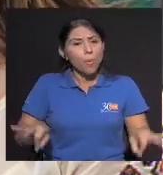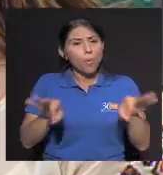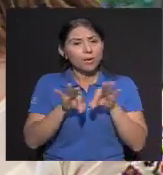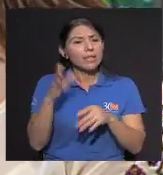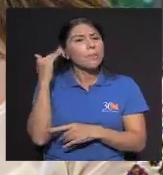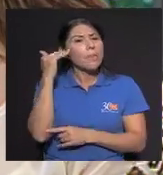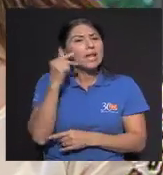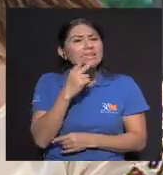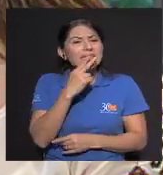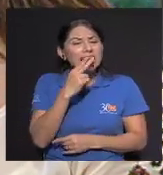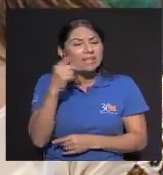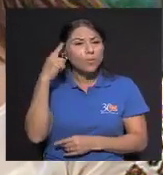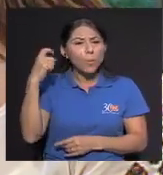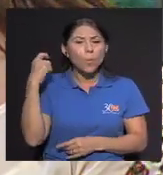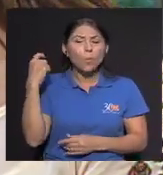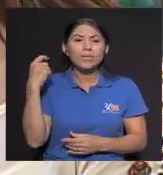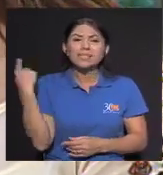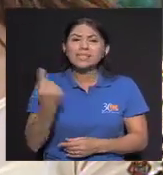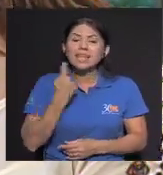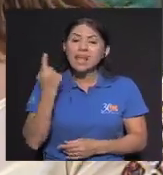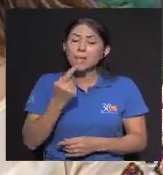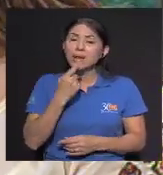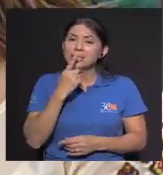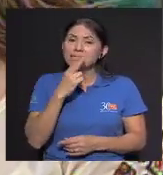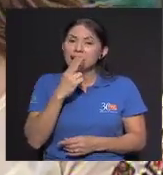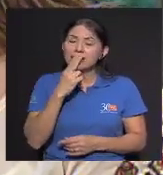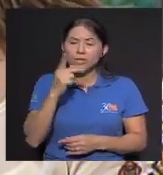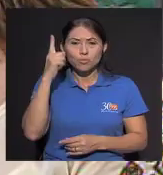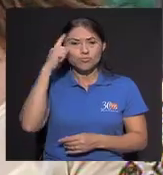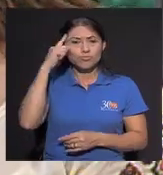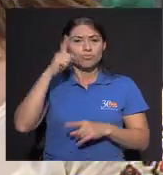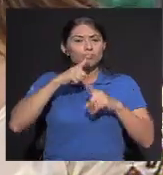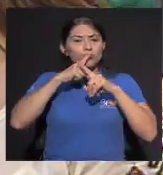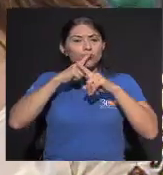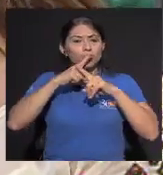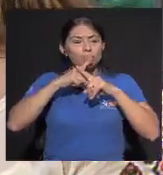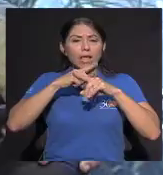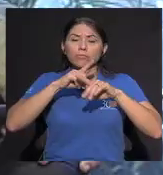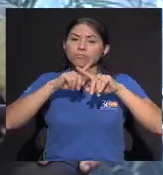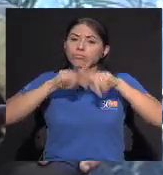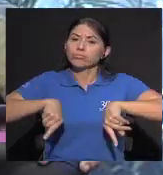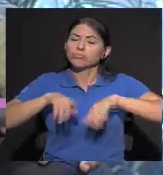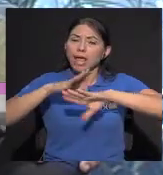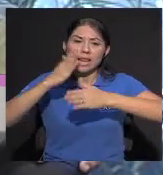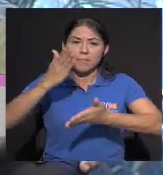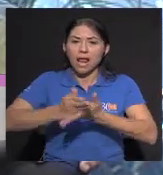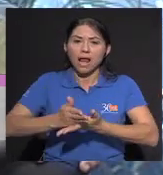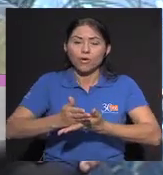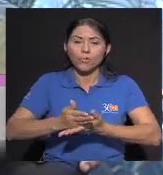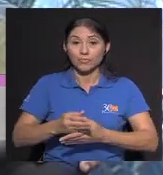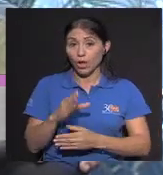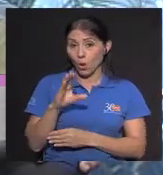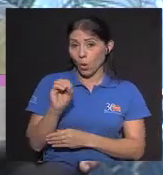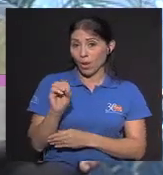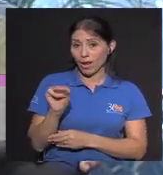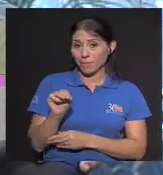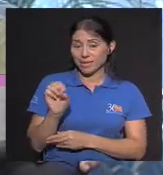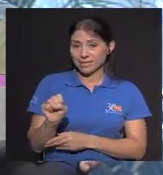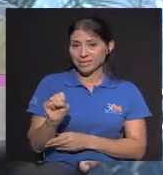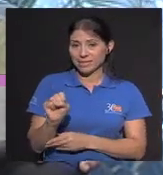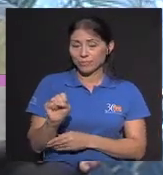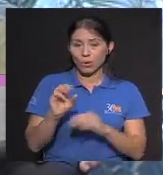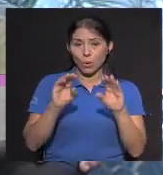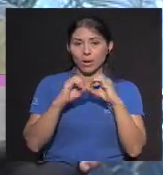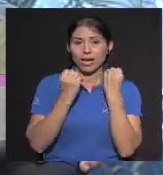Entonces ¿Por qué el cigarrillo? ¿Por qué hablar siempre De eliminarlo De nuestras vidas? La Organización Mundial De la Salud Acaba